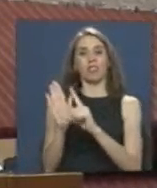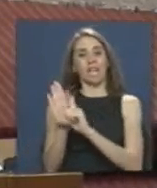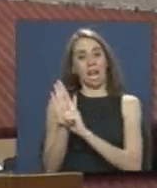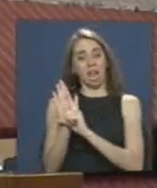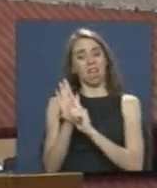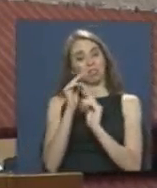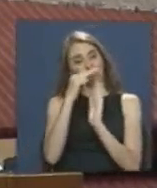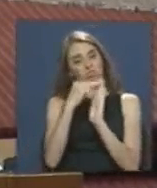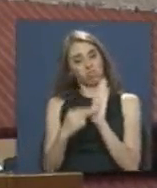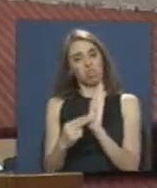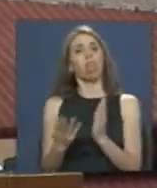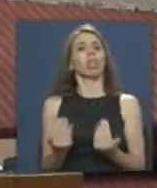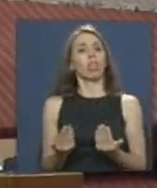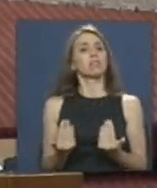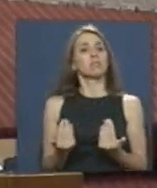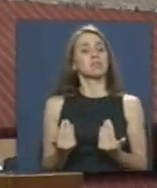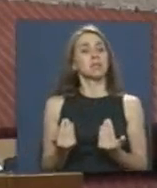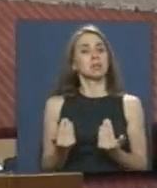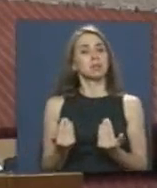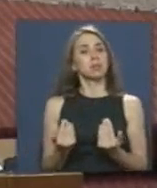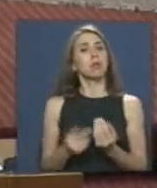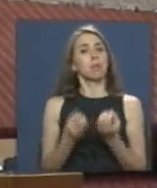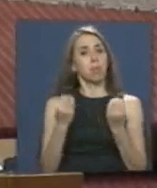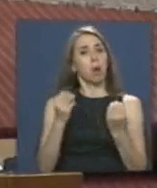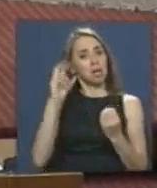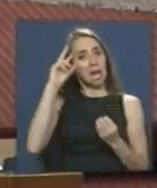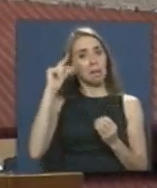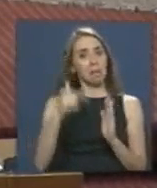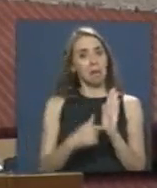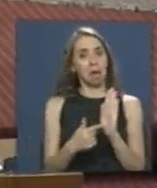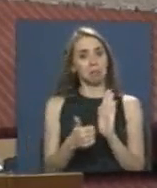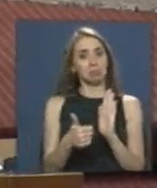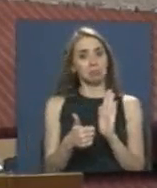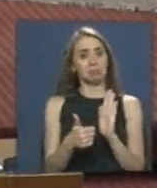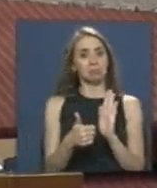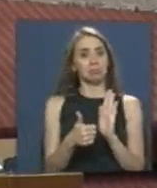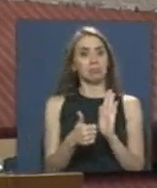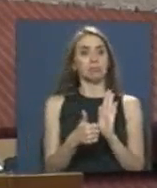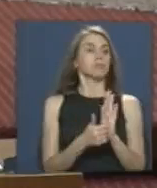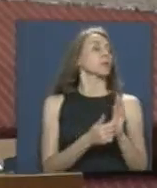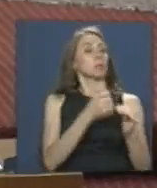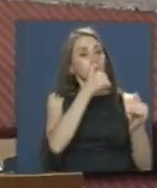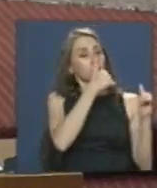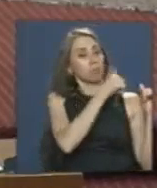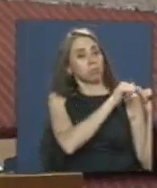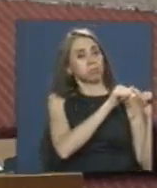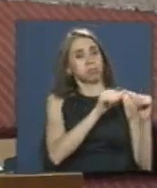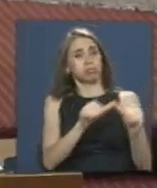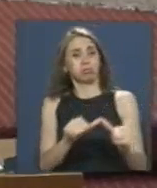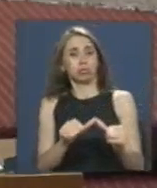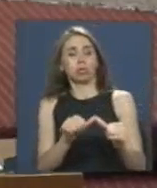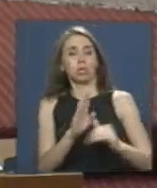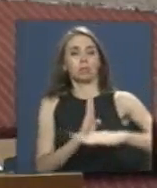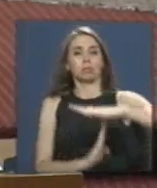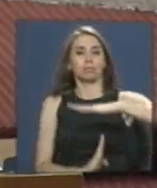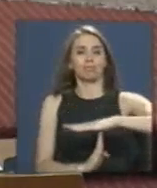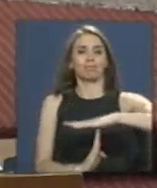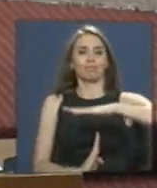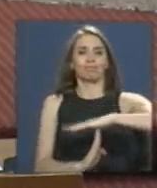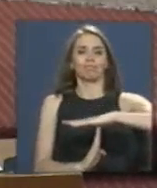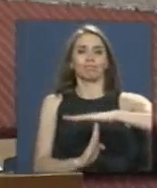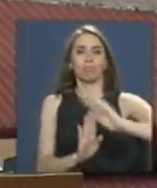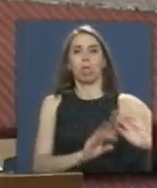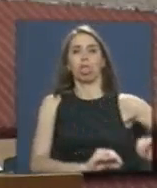en términos generales me parece una buena iniciativa, ya que hemos rechazado por mucho tiempo una modernización del sistema,